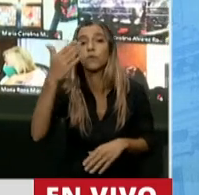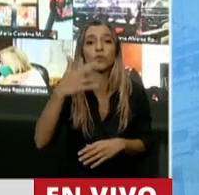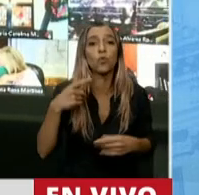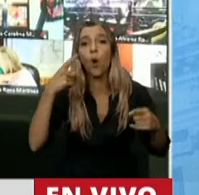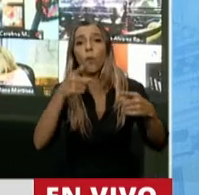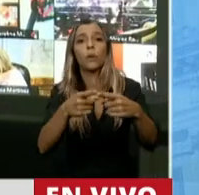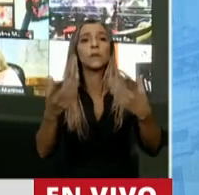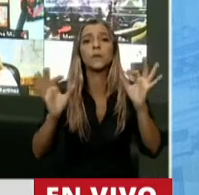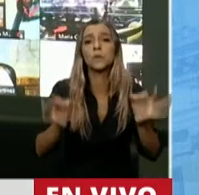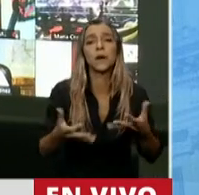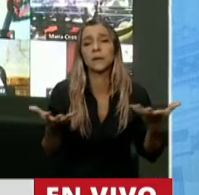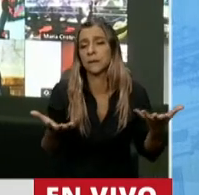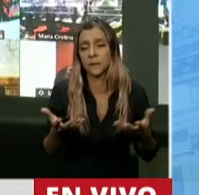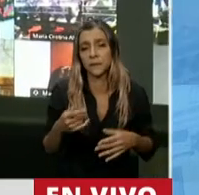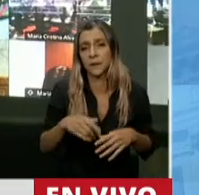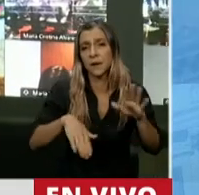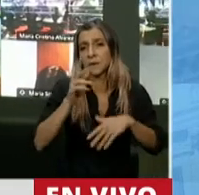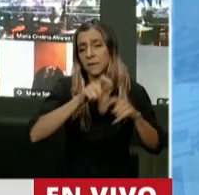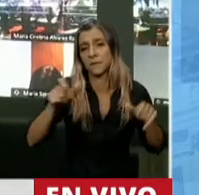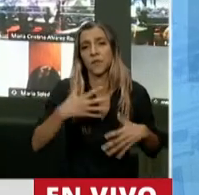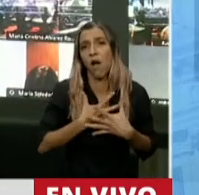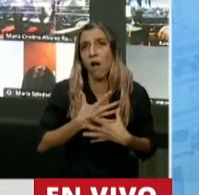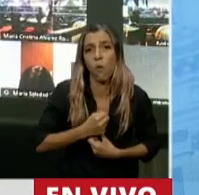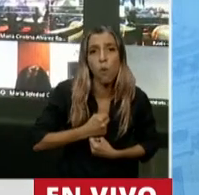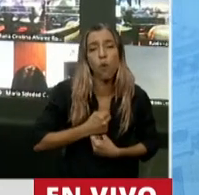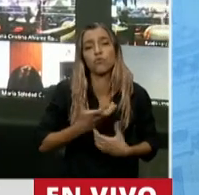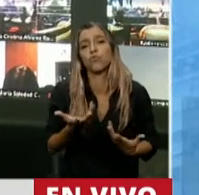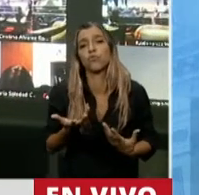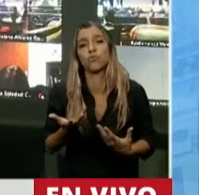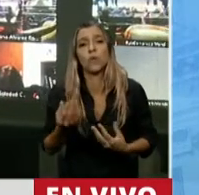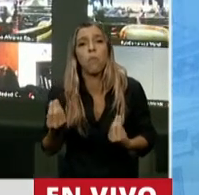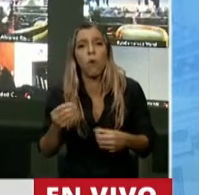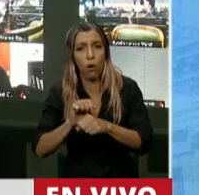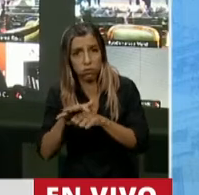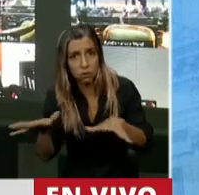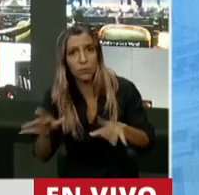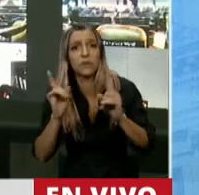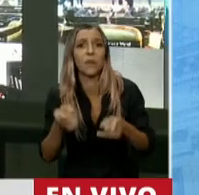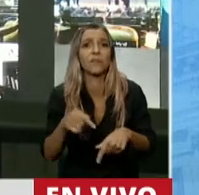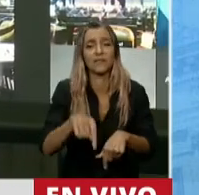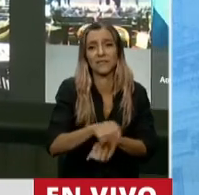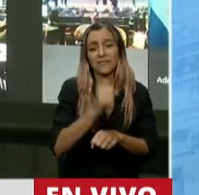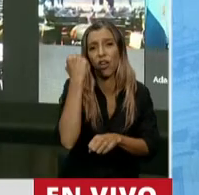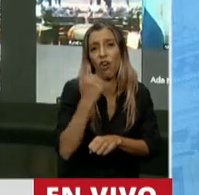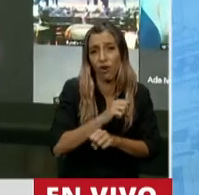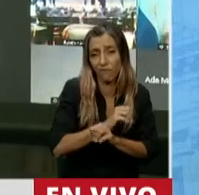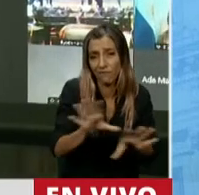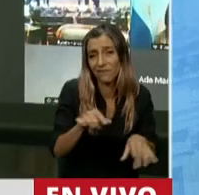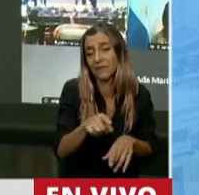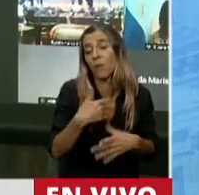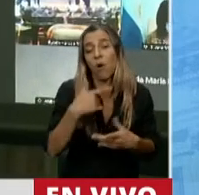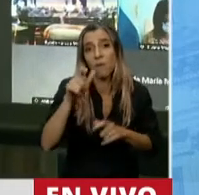encuentra futuro y que la angustia de la enfermedad, pero hoy más, de la crisis, no los deja